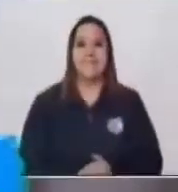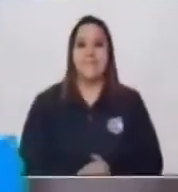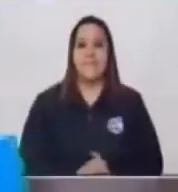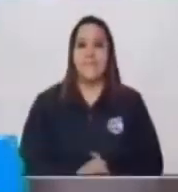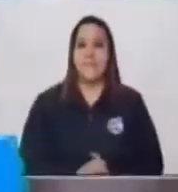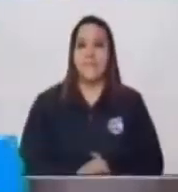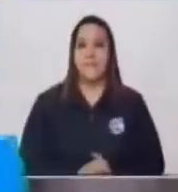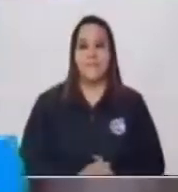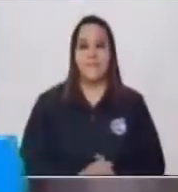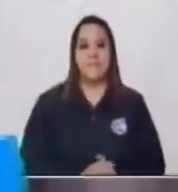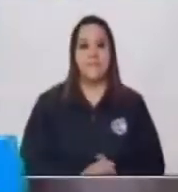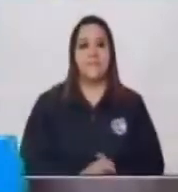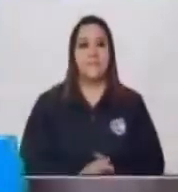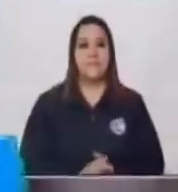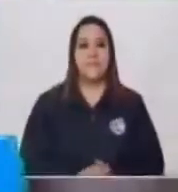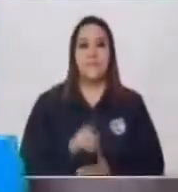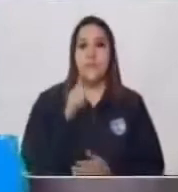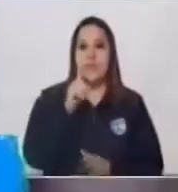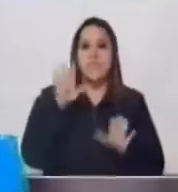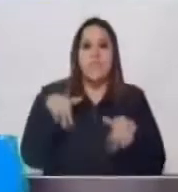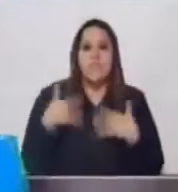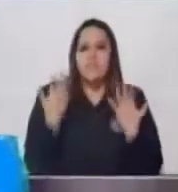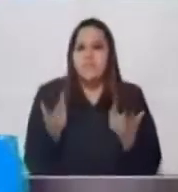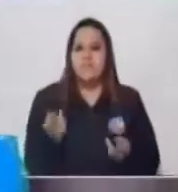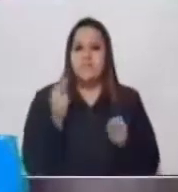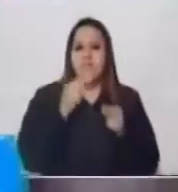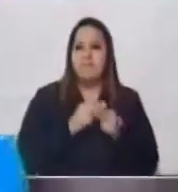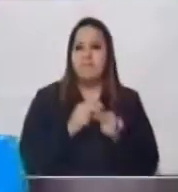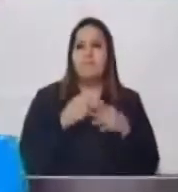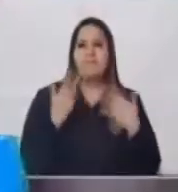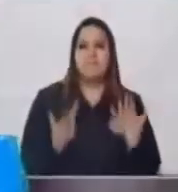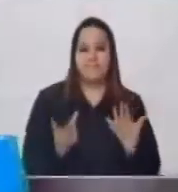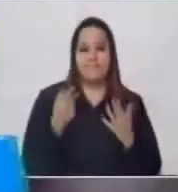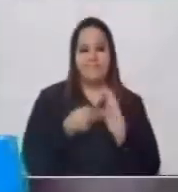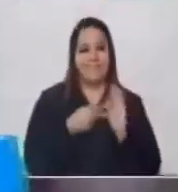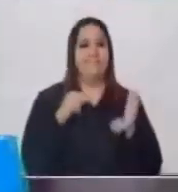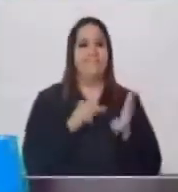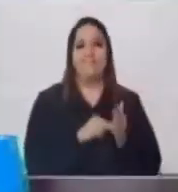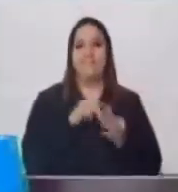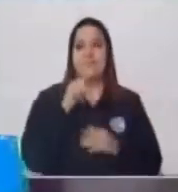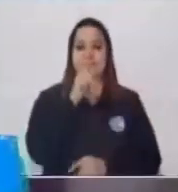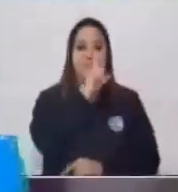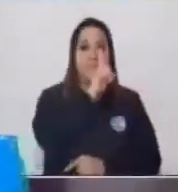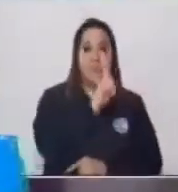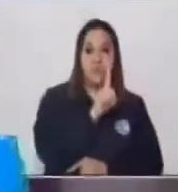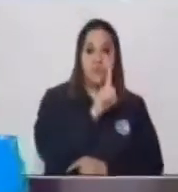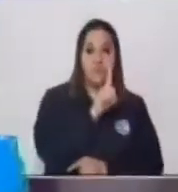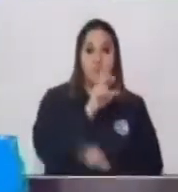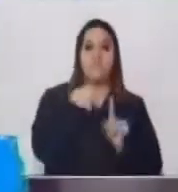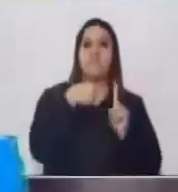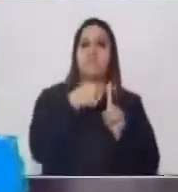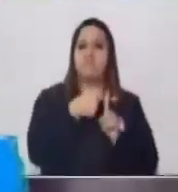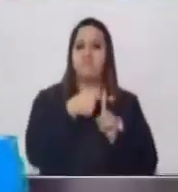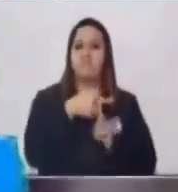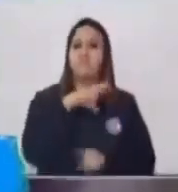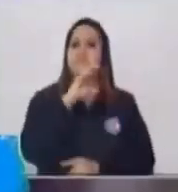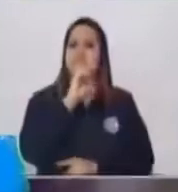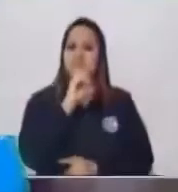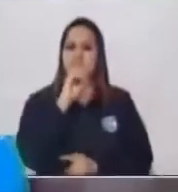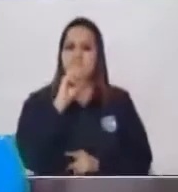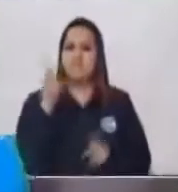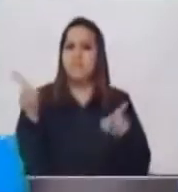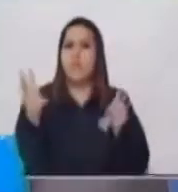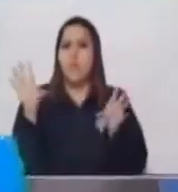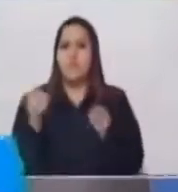¿Cuál es tu nombre? Yo soy el 1 0 más 1 es igual a 1